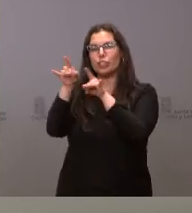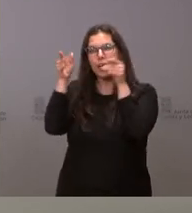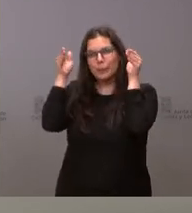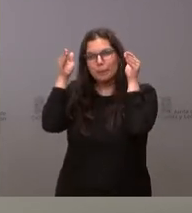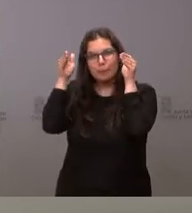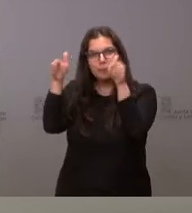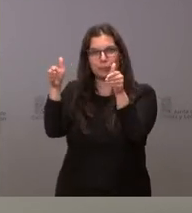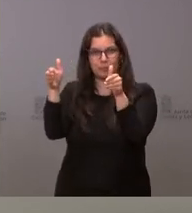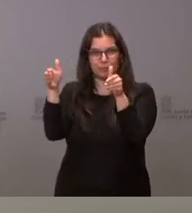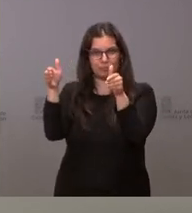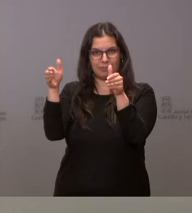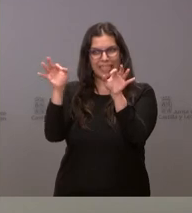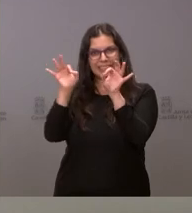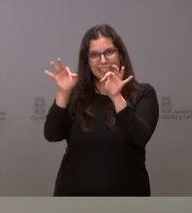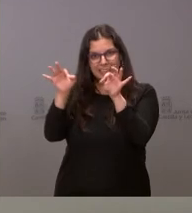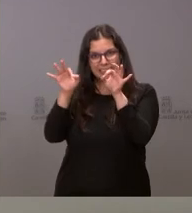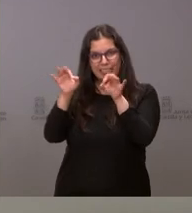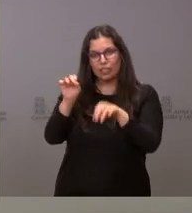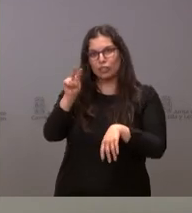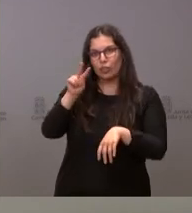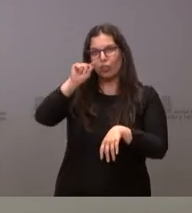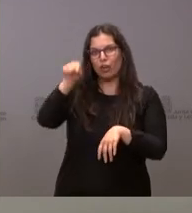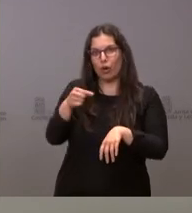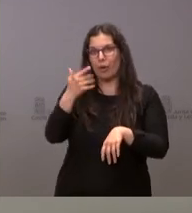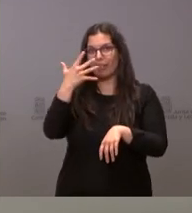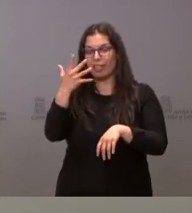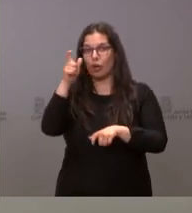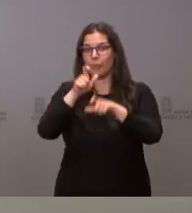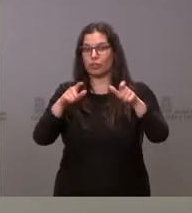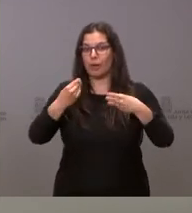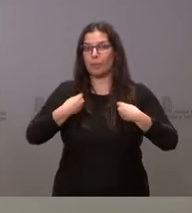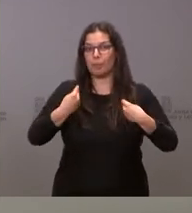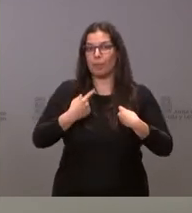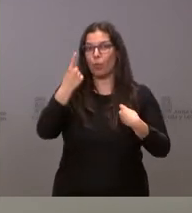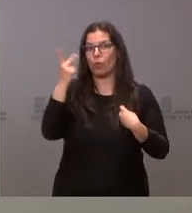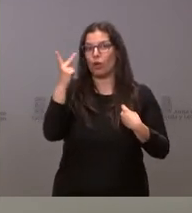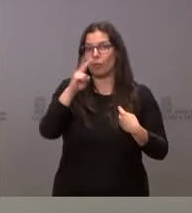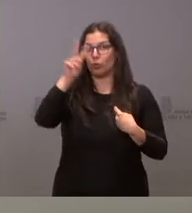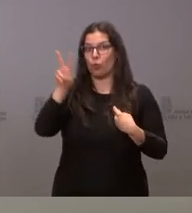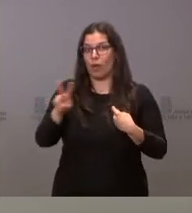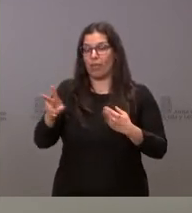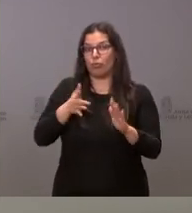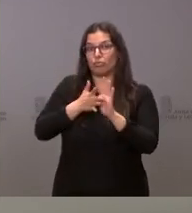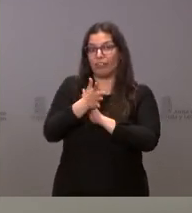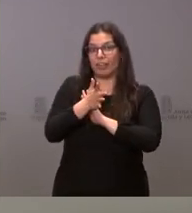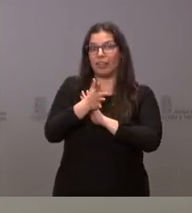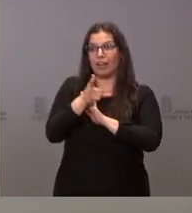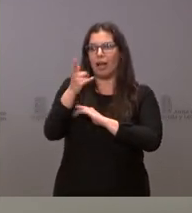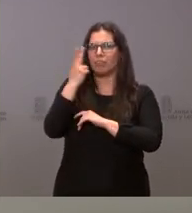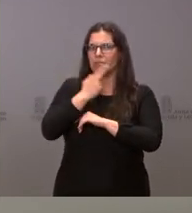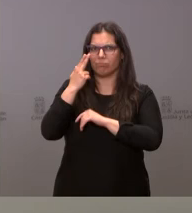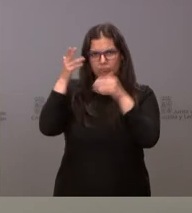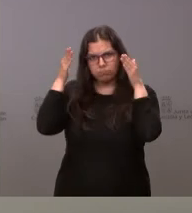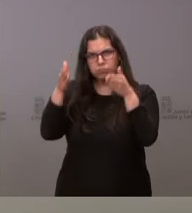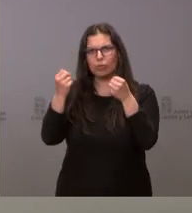NUT3, que tiene menos de 12,5 habitantes por kilómetro cuadrado y, por tanto, este es un ámbito en donde sí que estamos muy comprometidos,